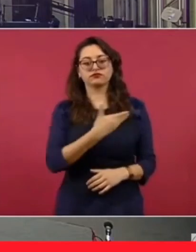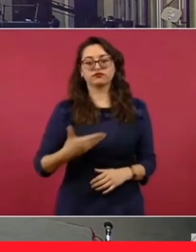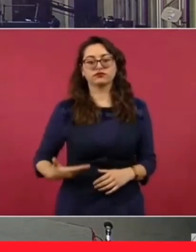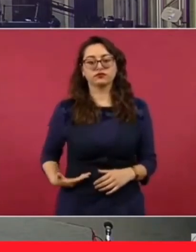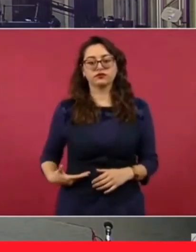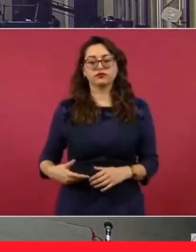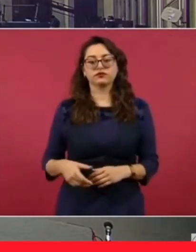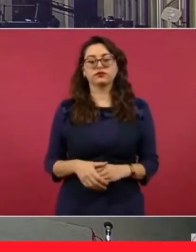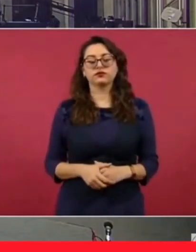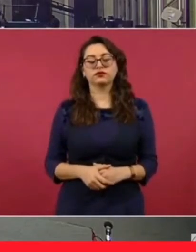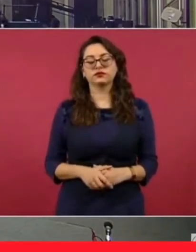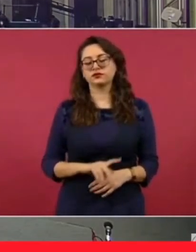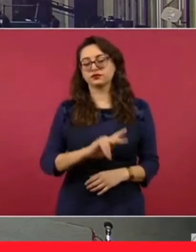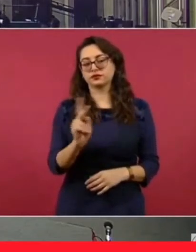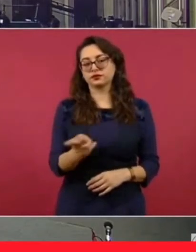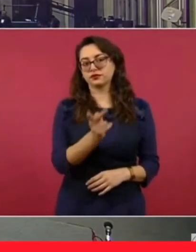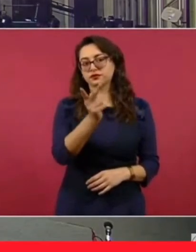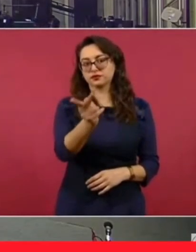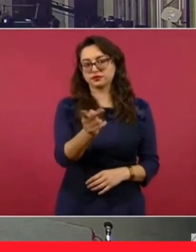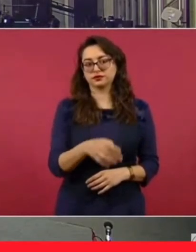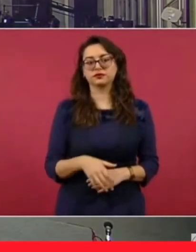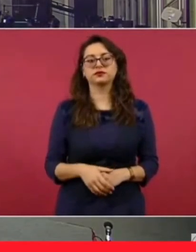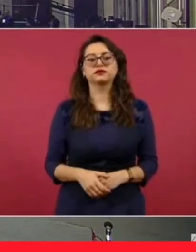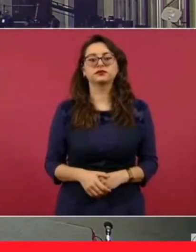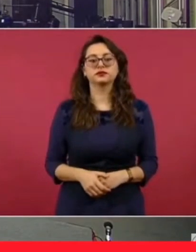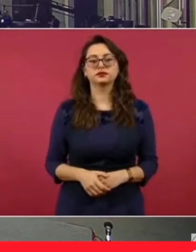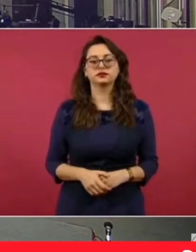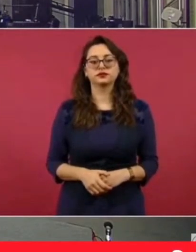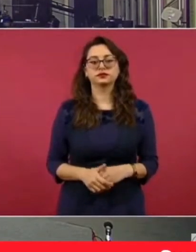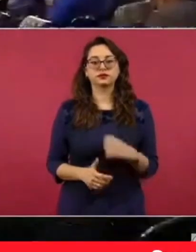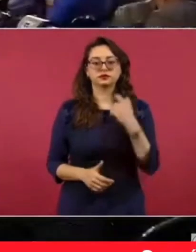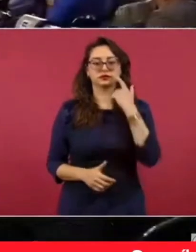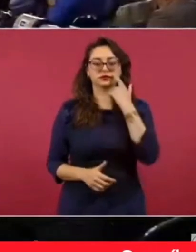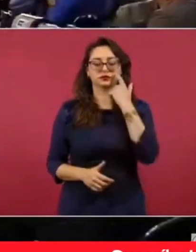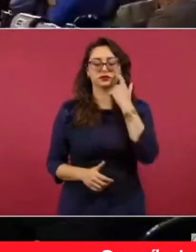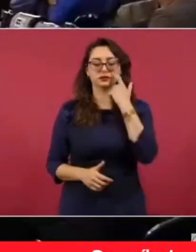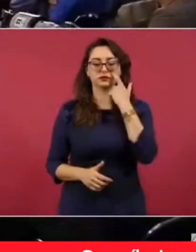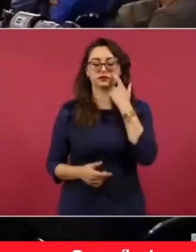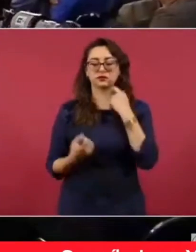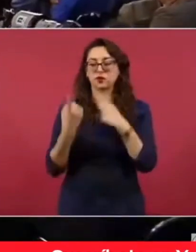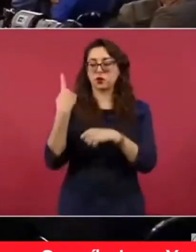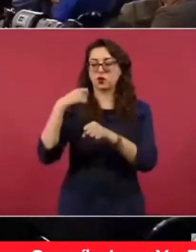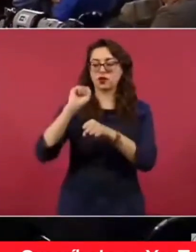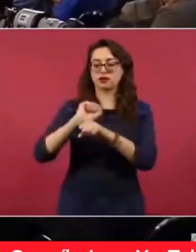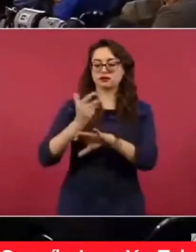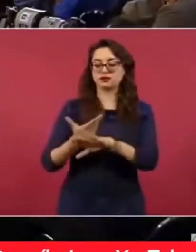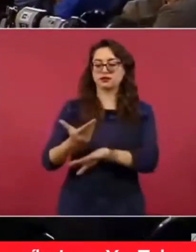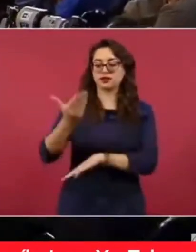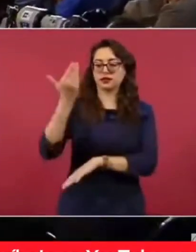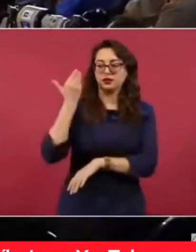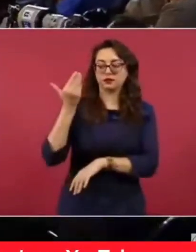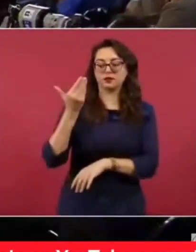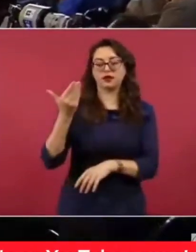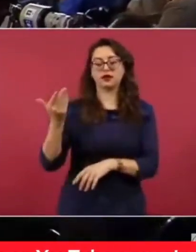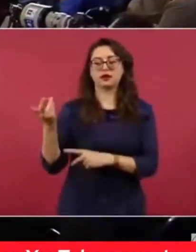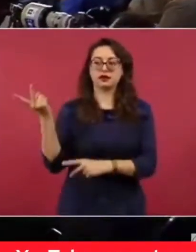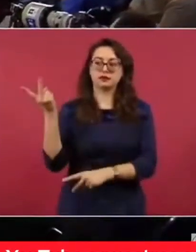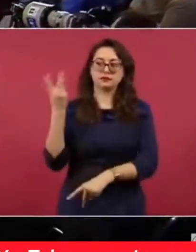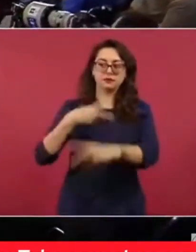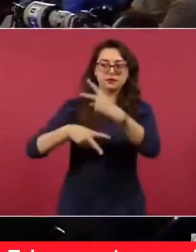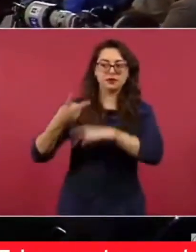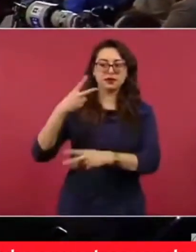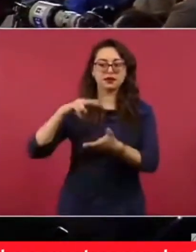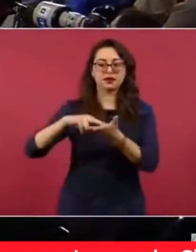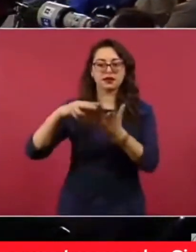Voy a platicar qué es lo que conversó con el ingeniero Carlos Slim la semana pasada, cuál fue el motivo de esta reunión,